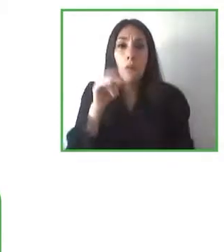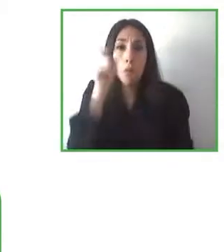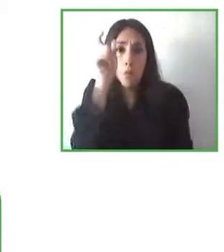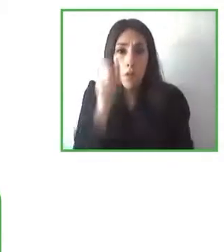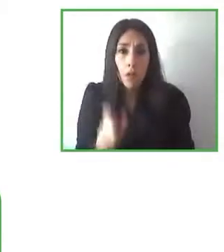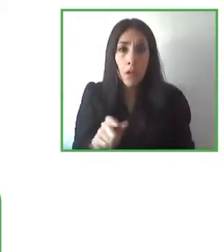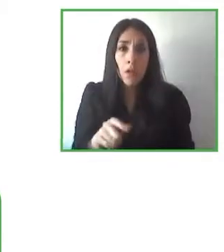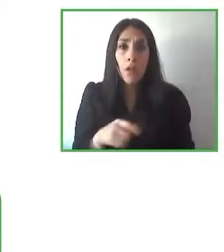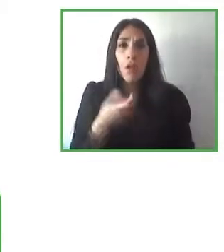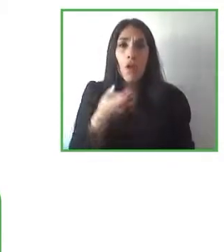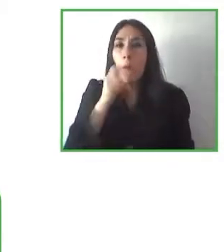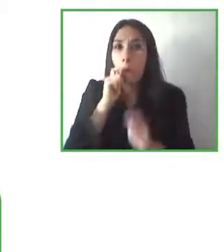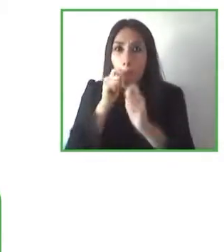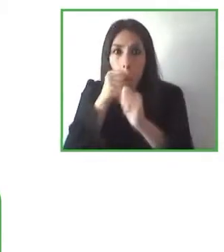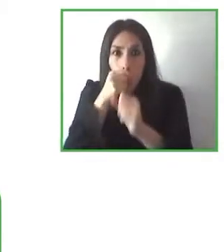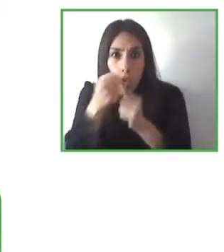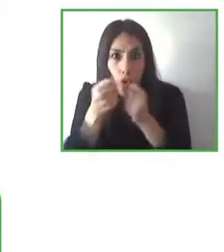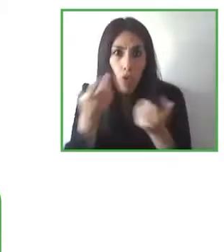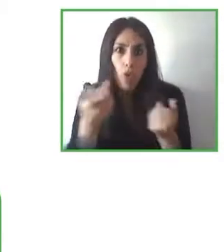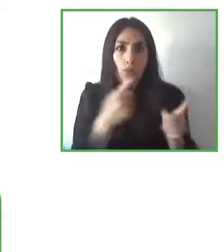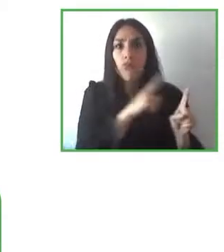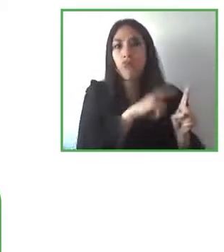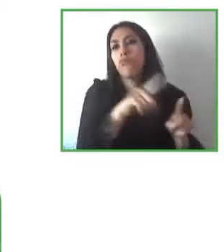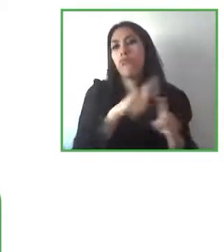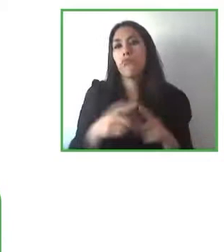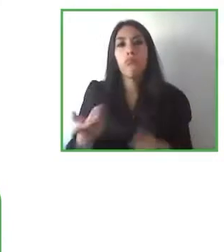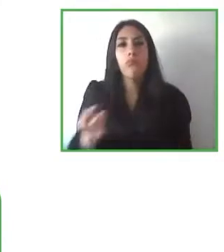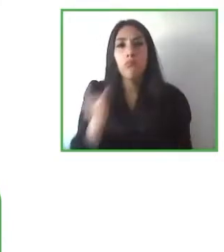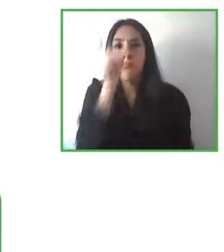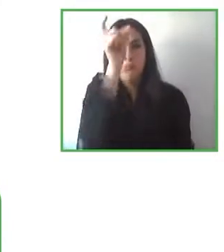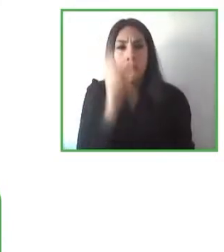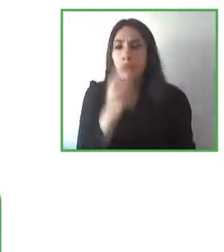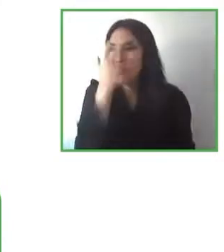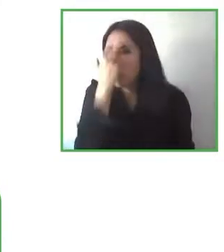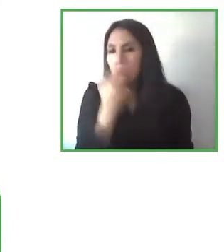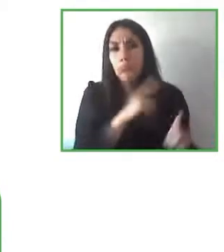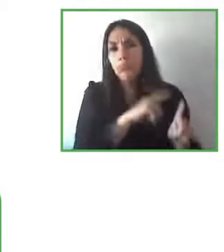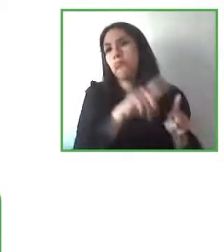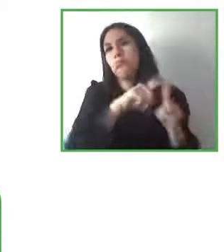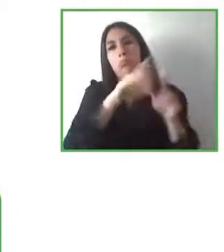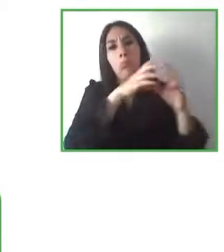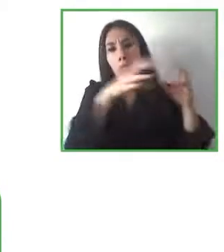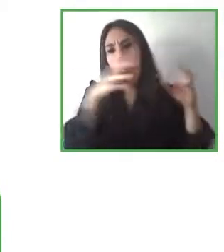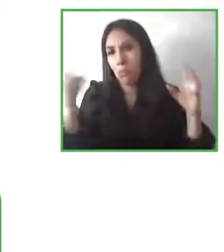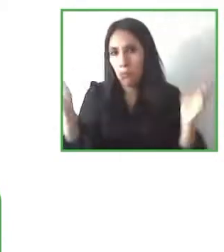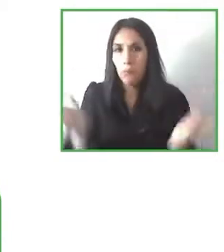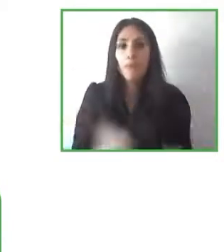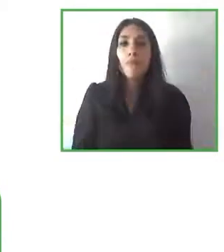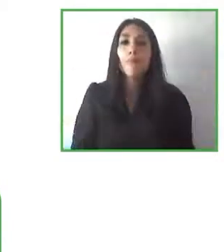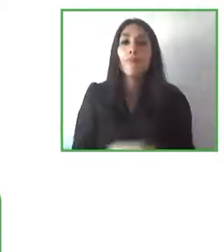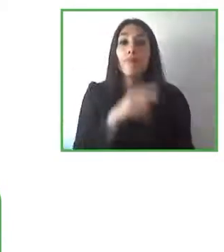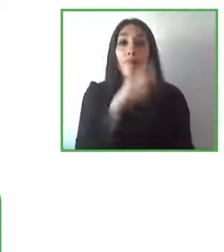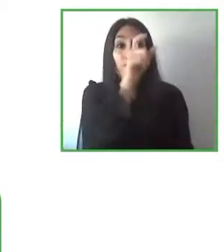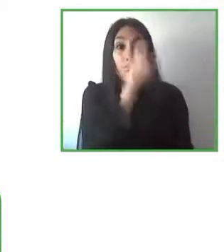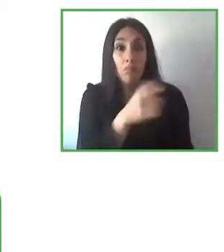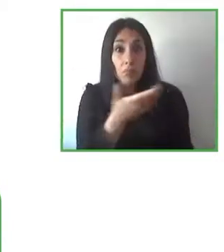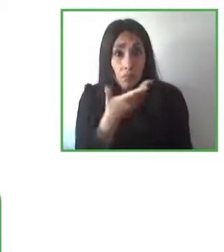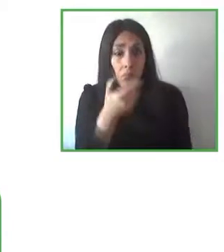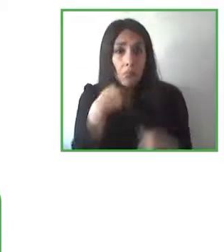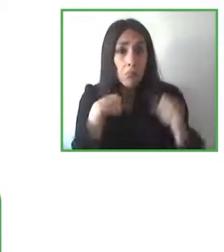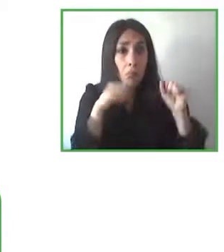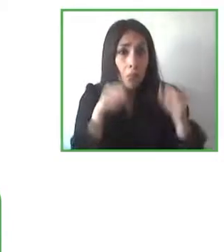de perfiles muy bien muchísimas gracias yo también quería aportar una reflexión última